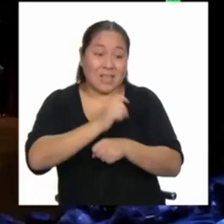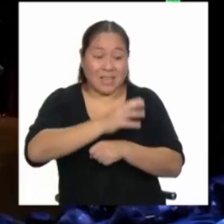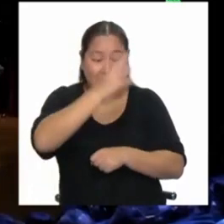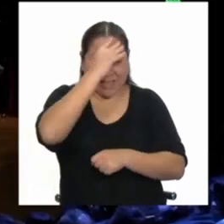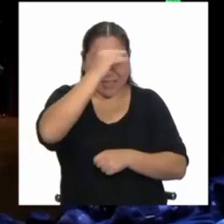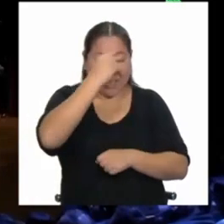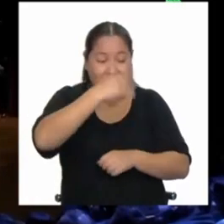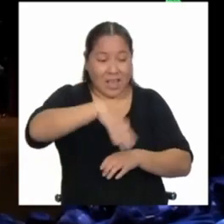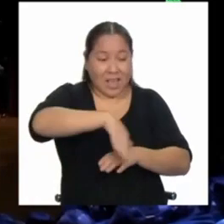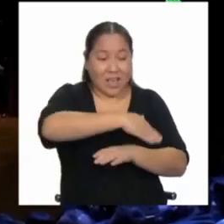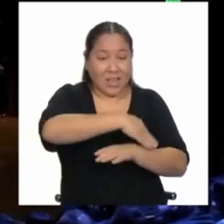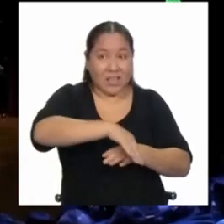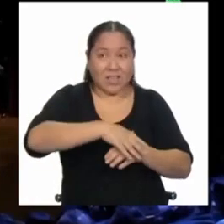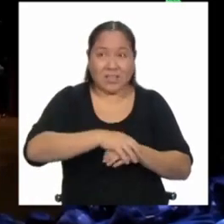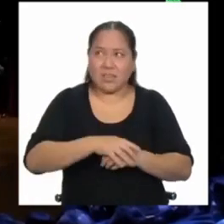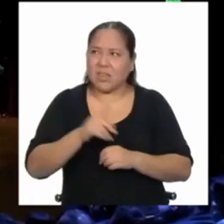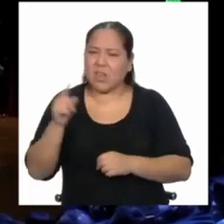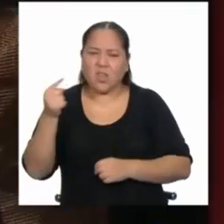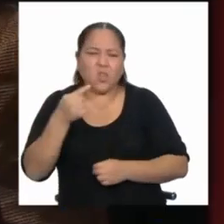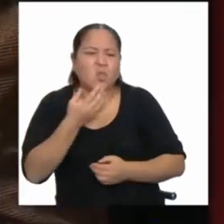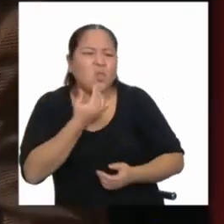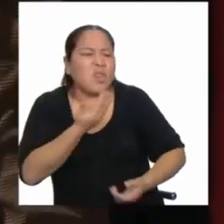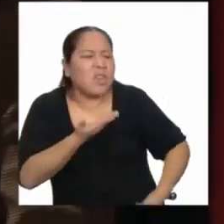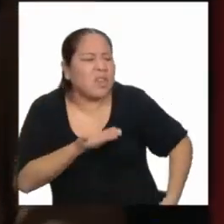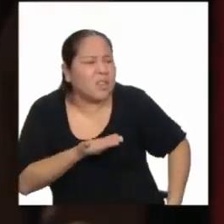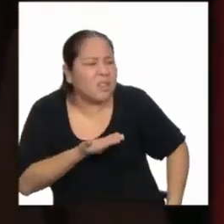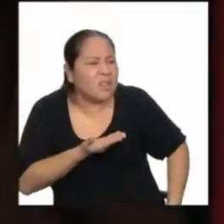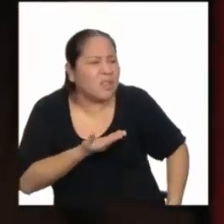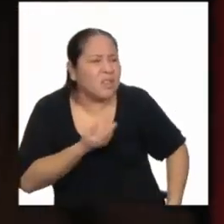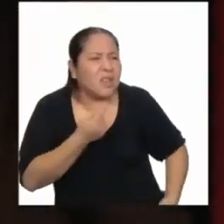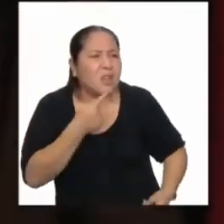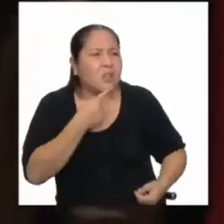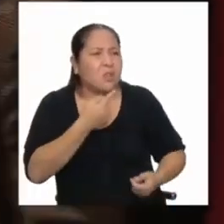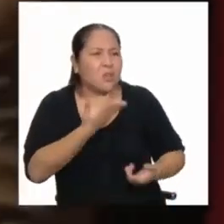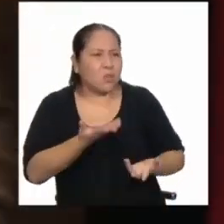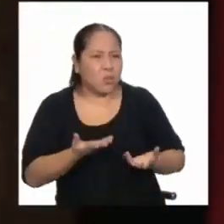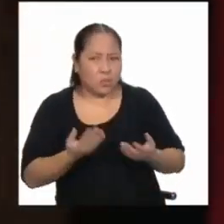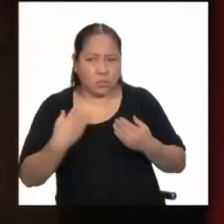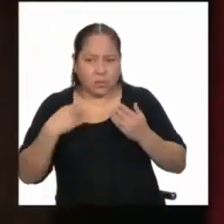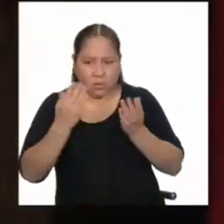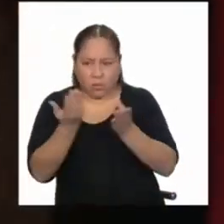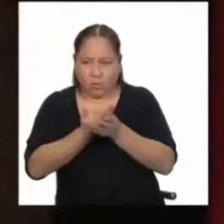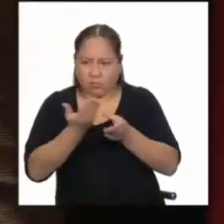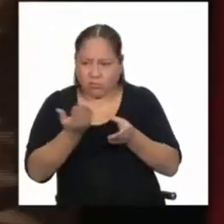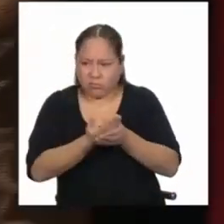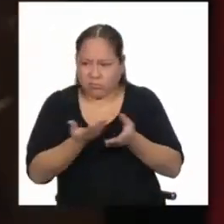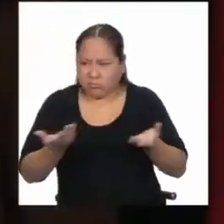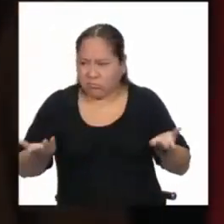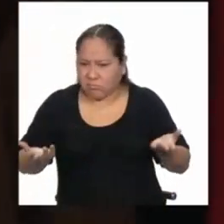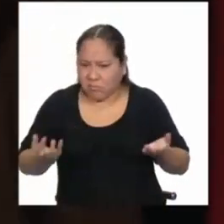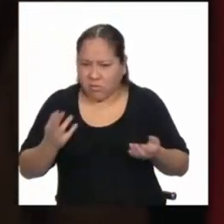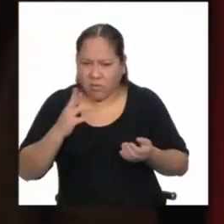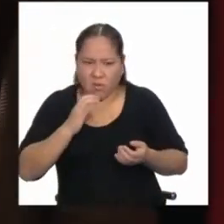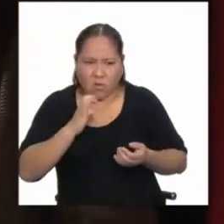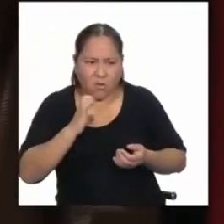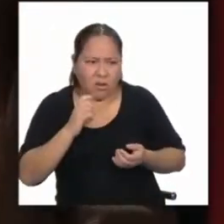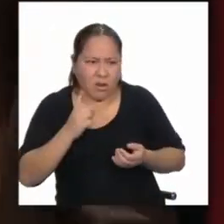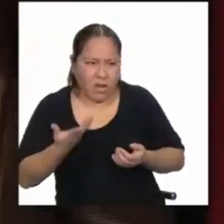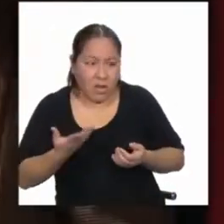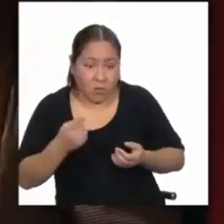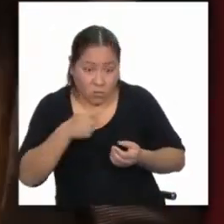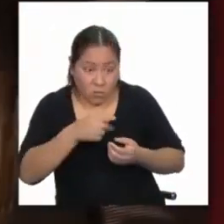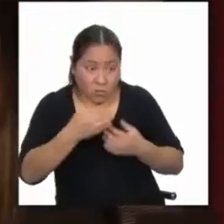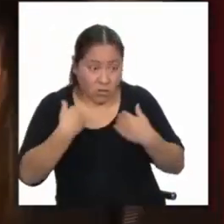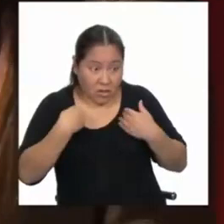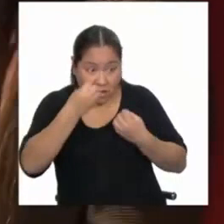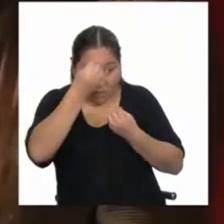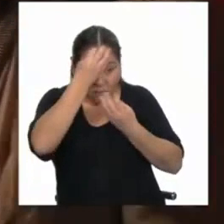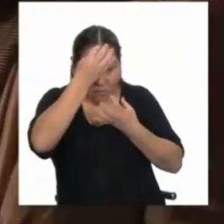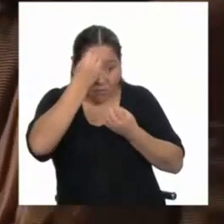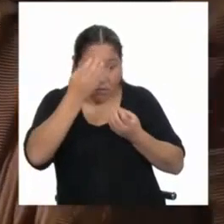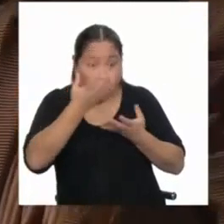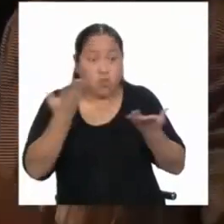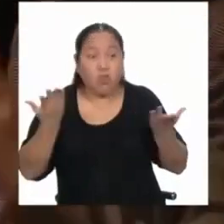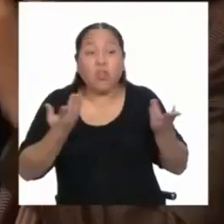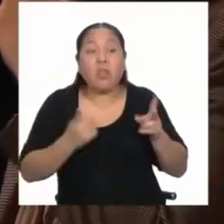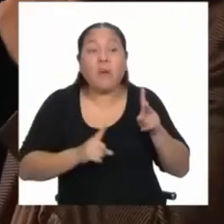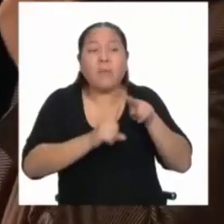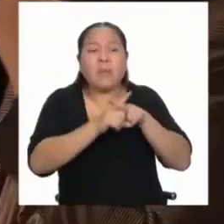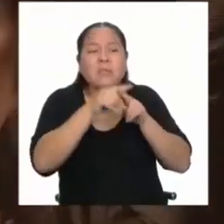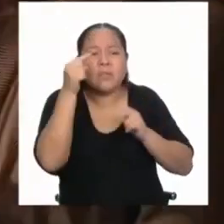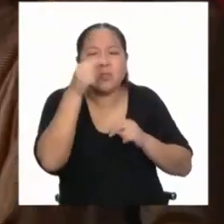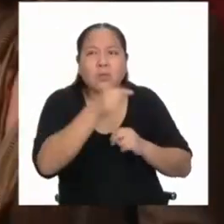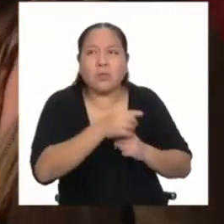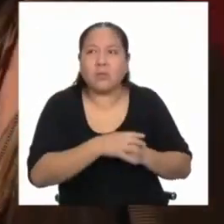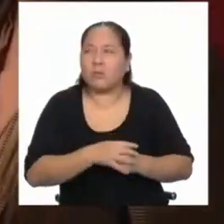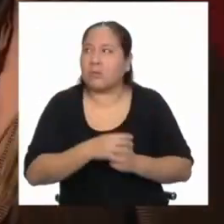hacen a Perú en la calle. Y me dicen, ¿y tú quién eres? O sea, ¿tienes algún file, un reel? ¿Tienes algo de información para creer de dónde has salido tú?